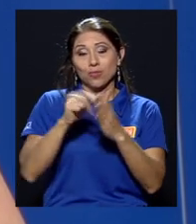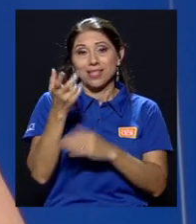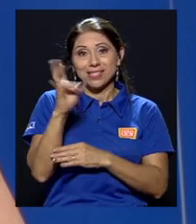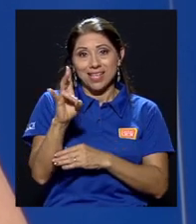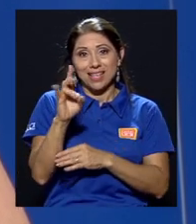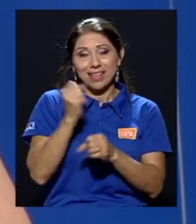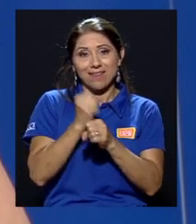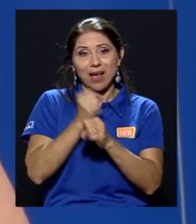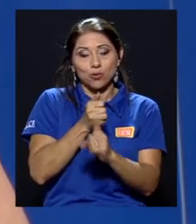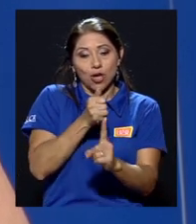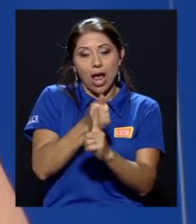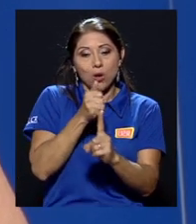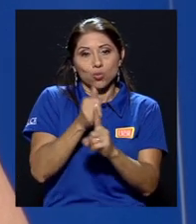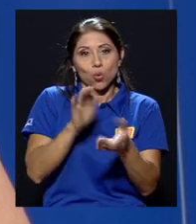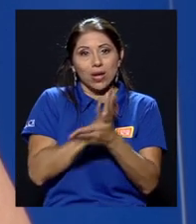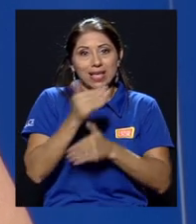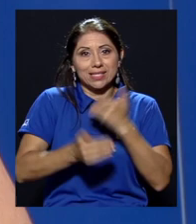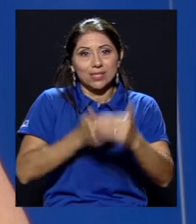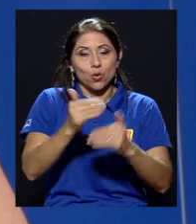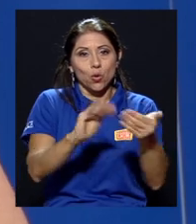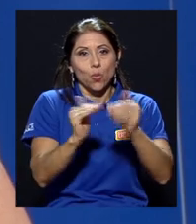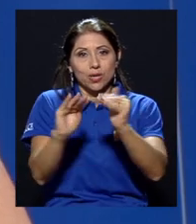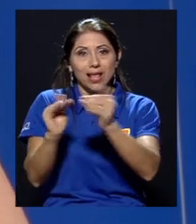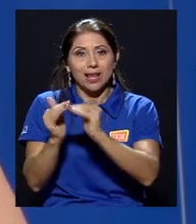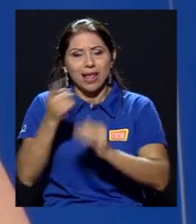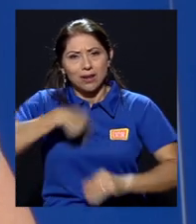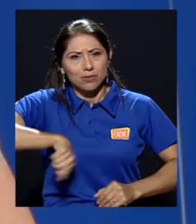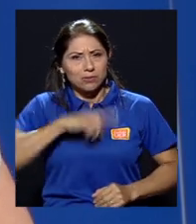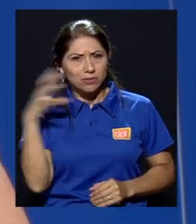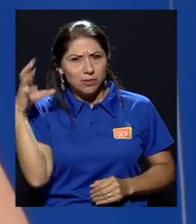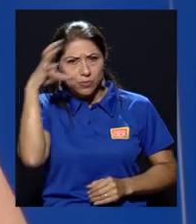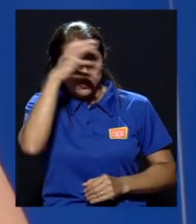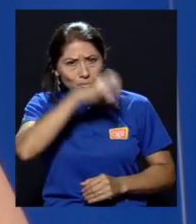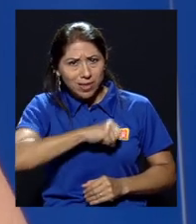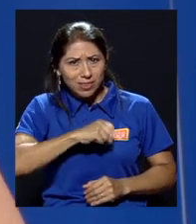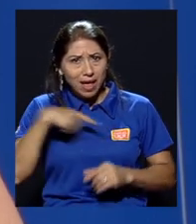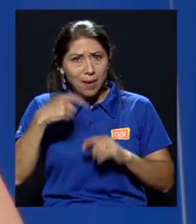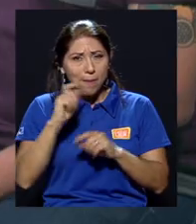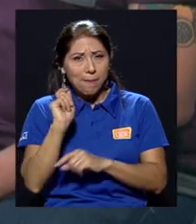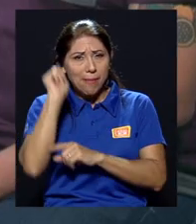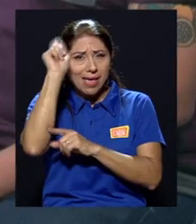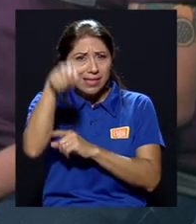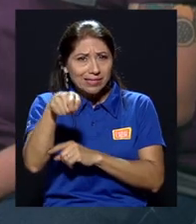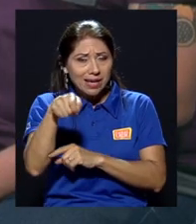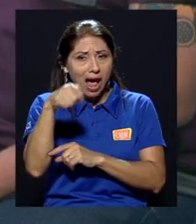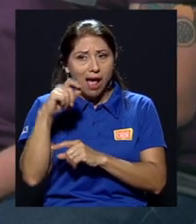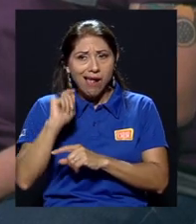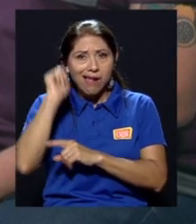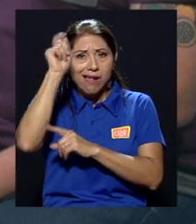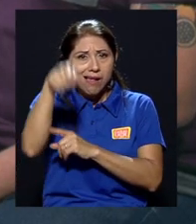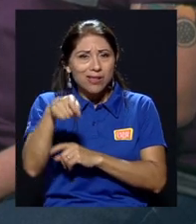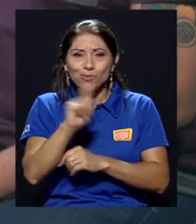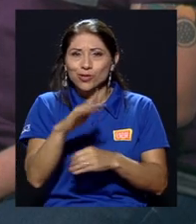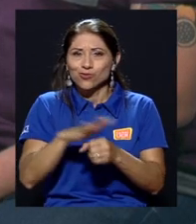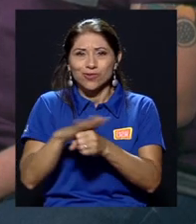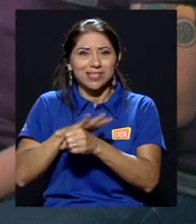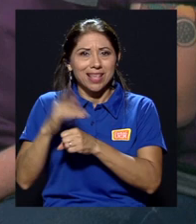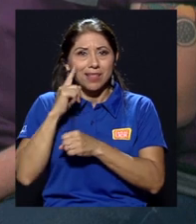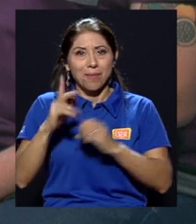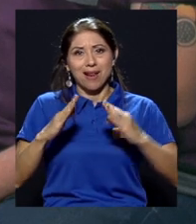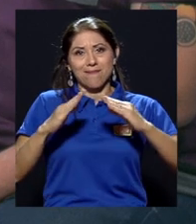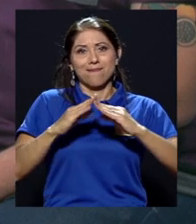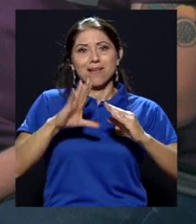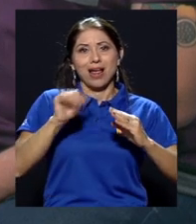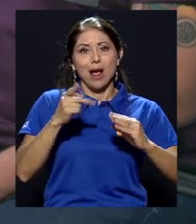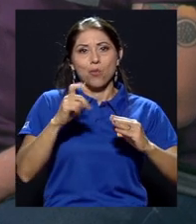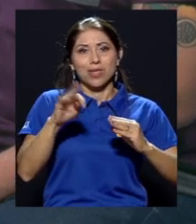comunitaria porque nos dimos cuenta que la pesca no era suficiente para vivir en la zona Cahuita. Entonces, con ellos elaboramos una estrategia